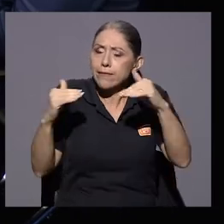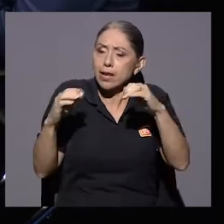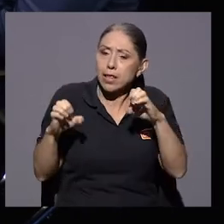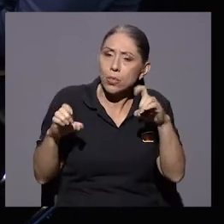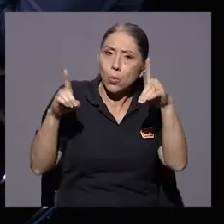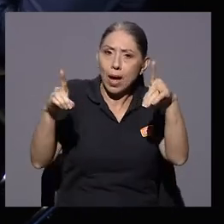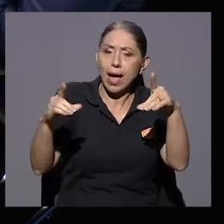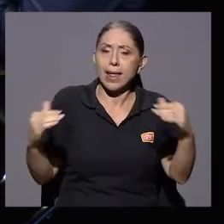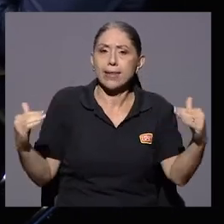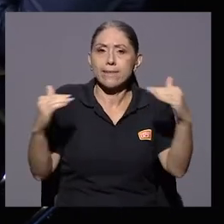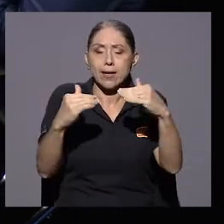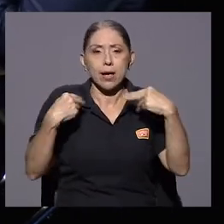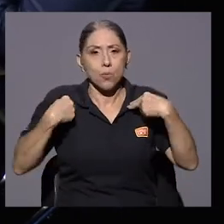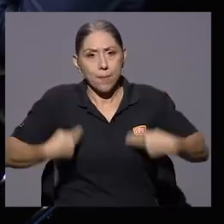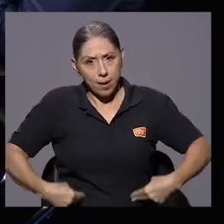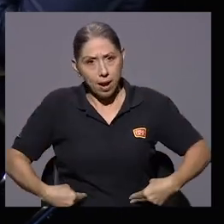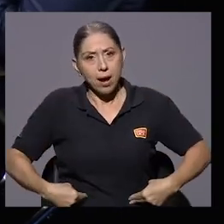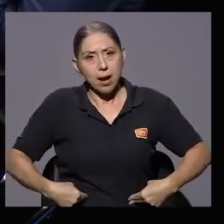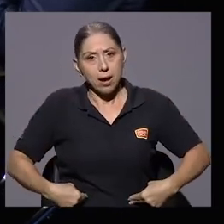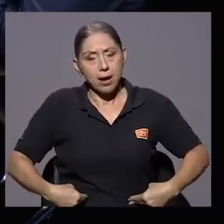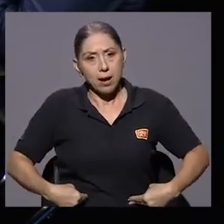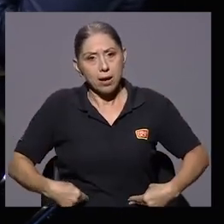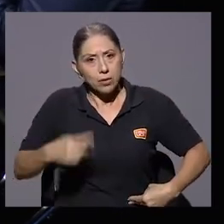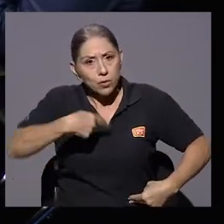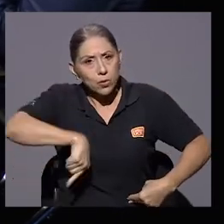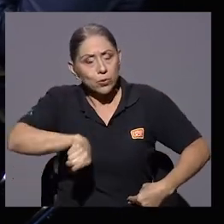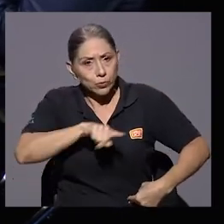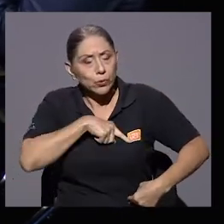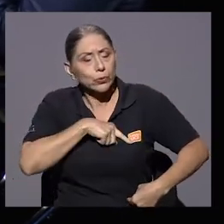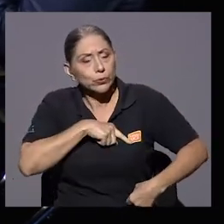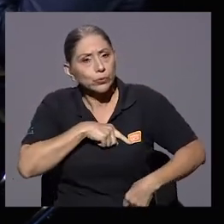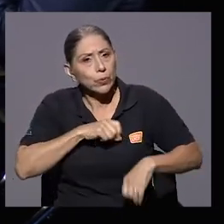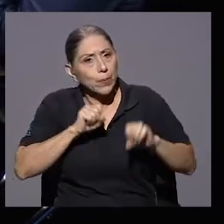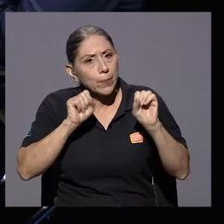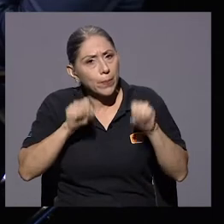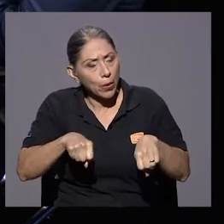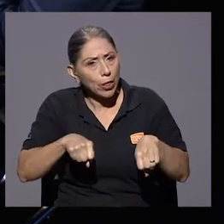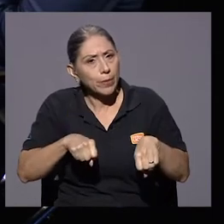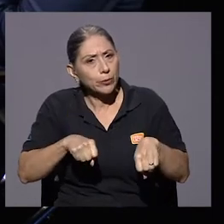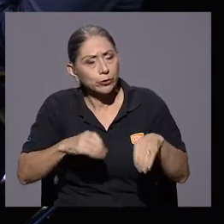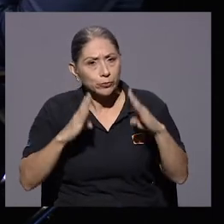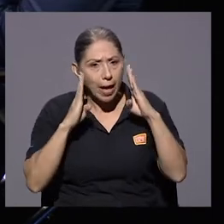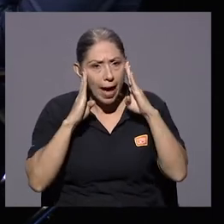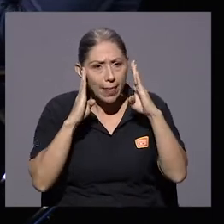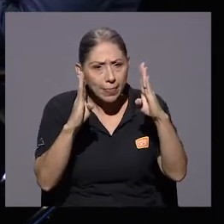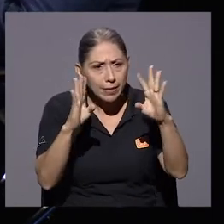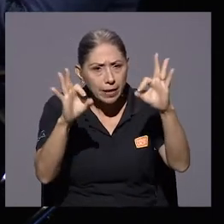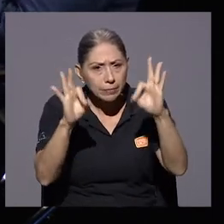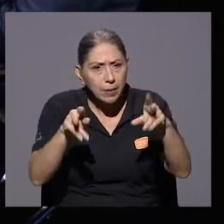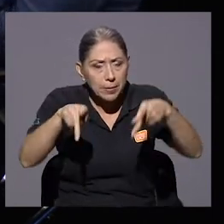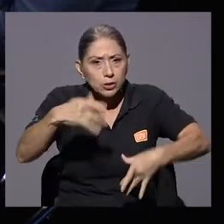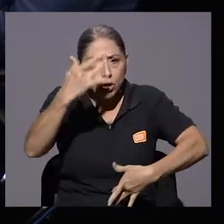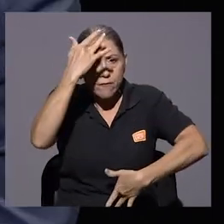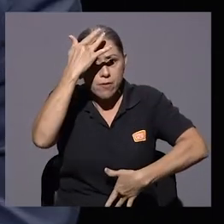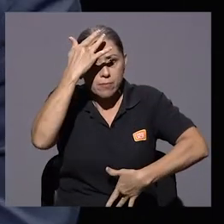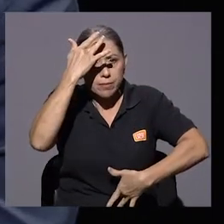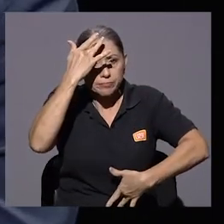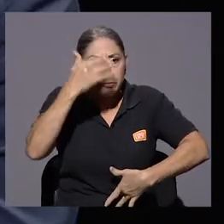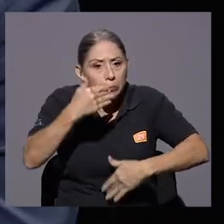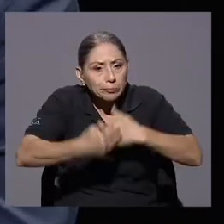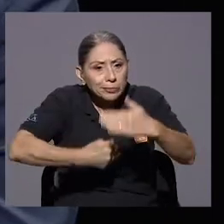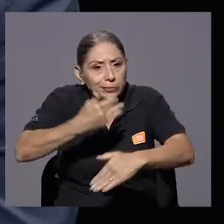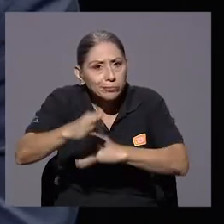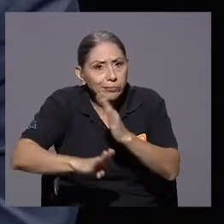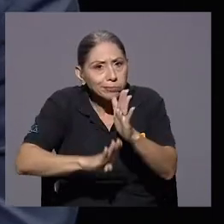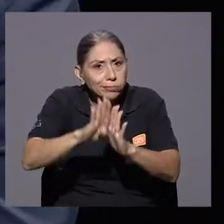la parte humana de desarrollar la condición de salud al paciente. Esta es nuestra meta, ¿verdad?